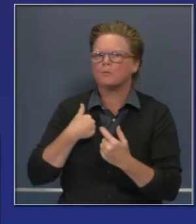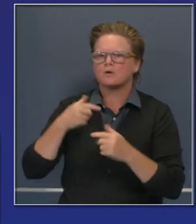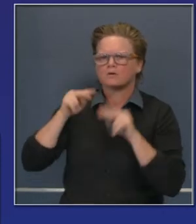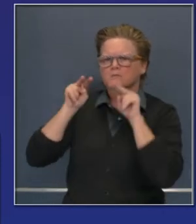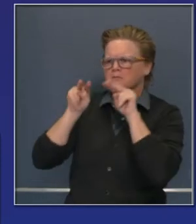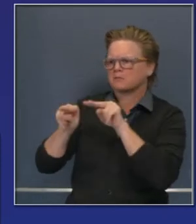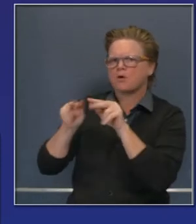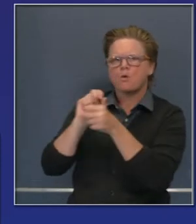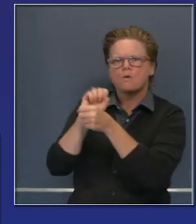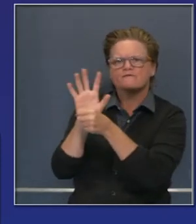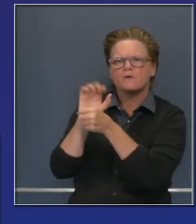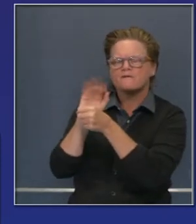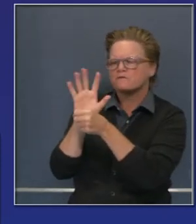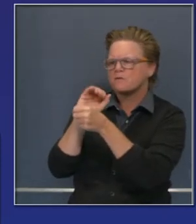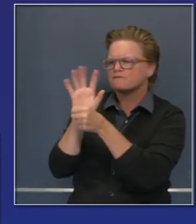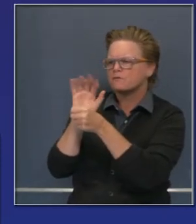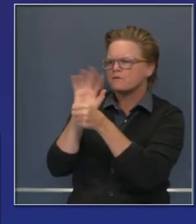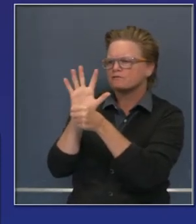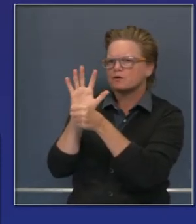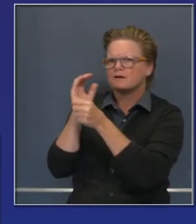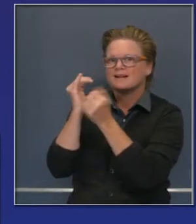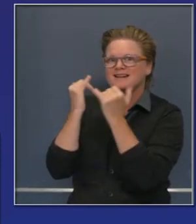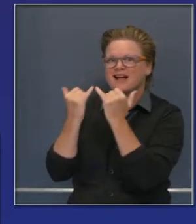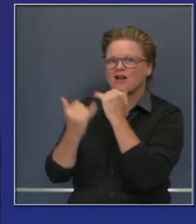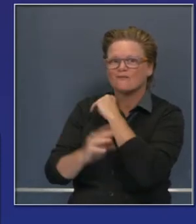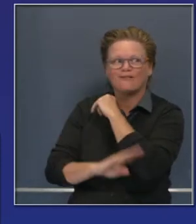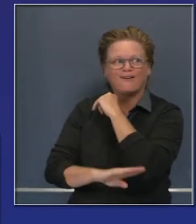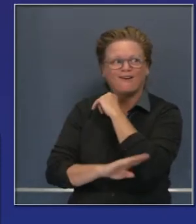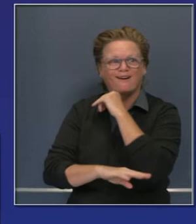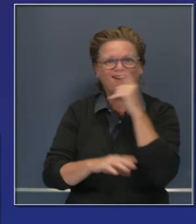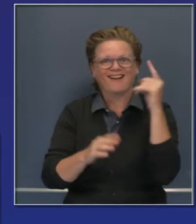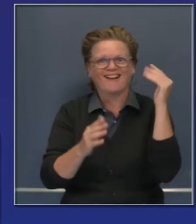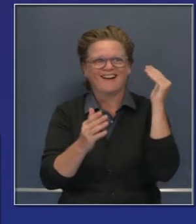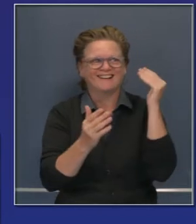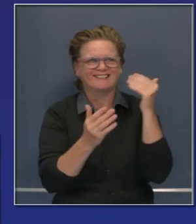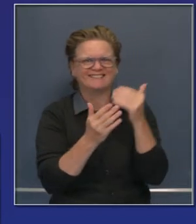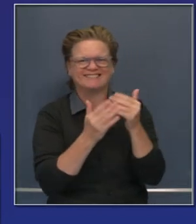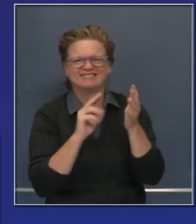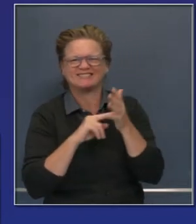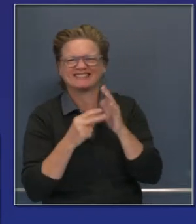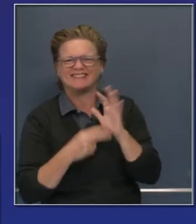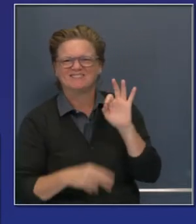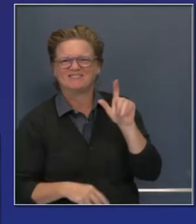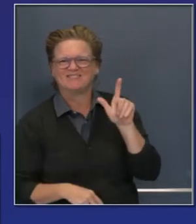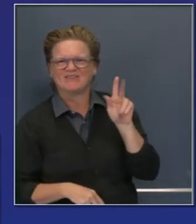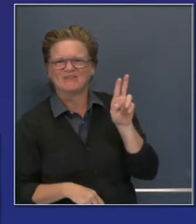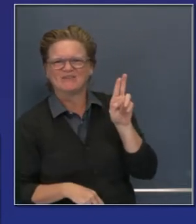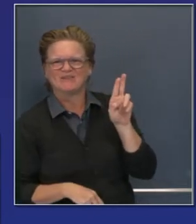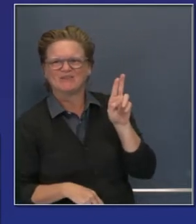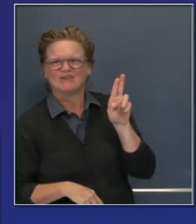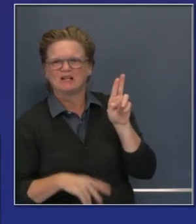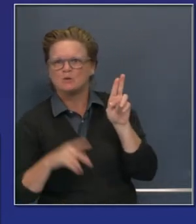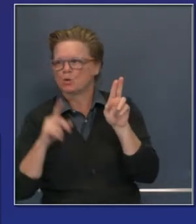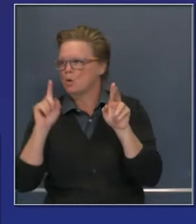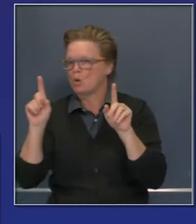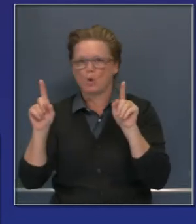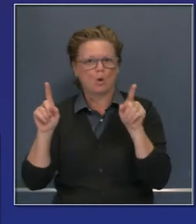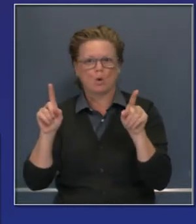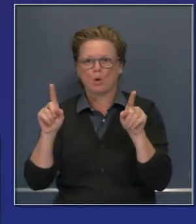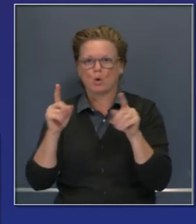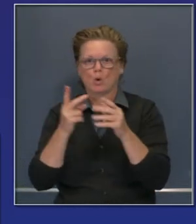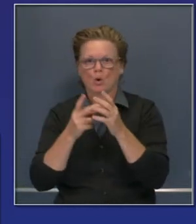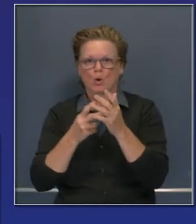ataque gemelo, por decir, de la influenza y con el virus corona. Y les diremos cómo ustedes pueden